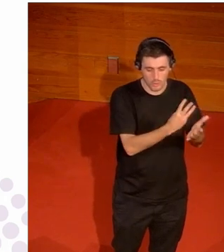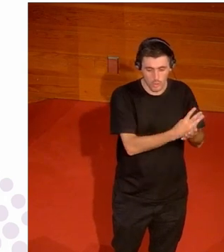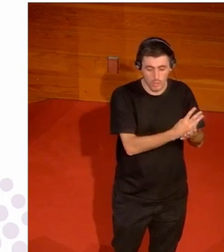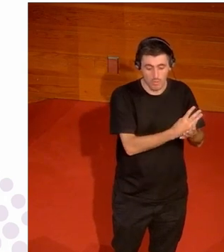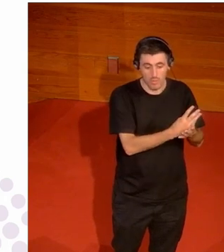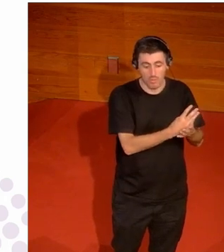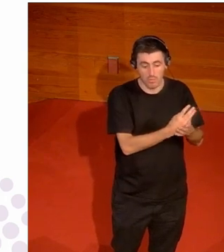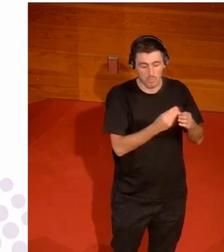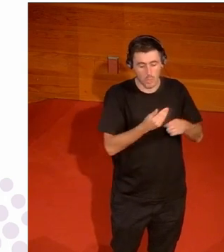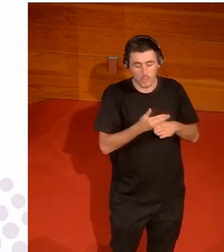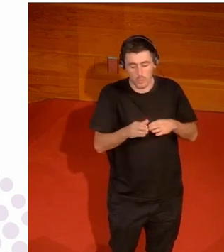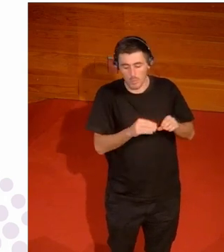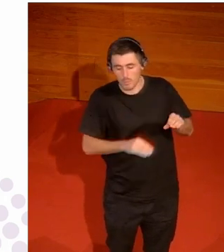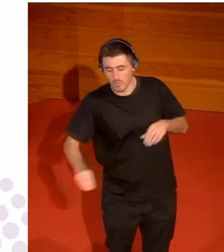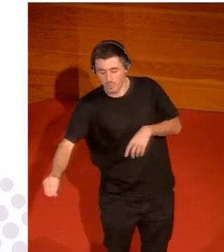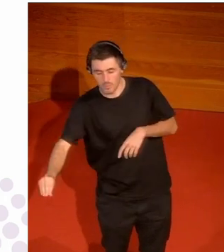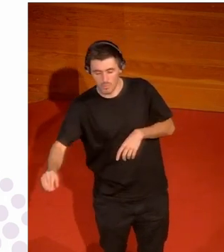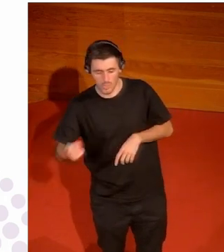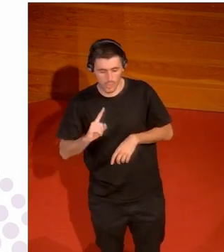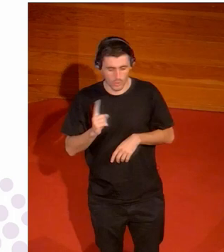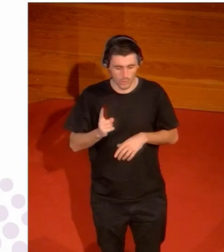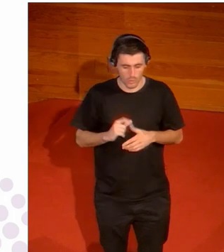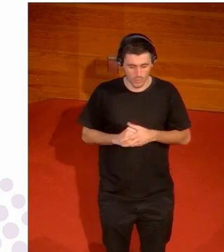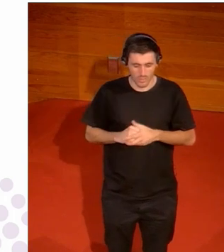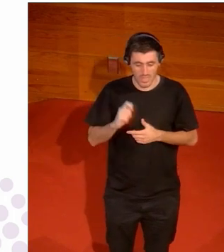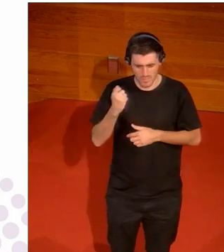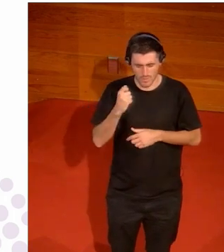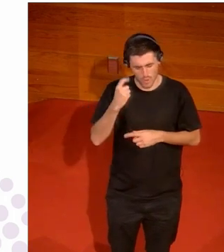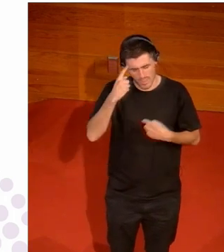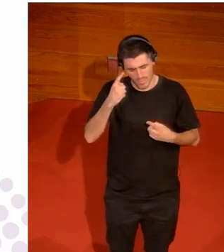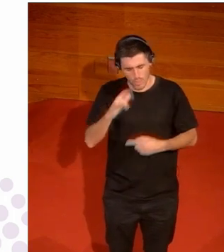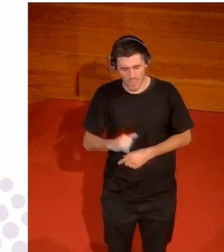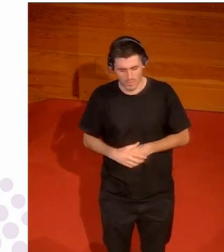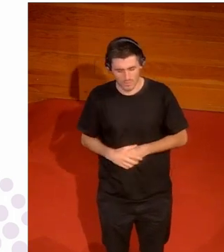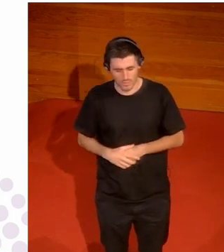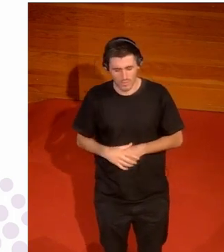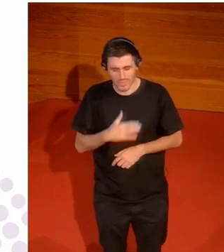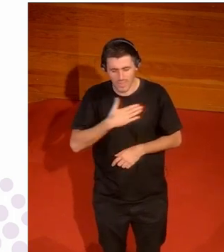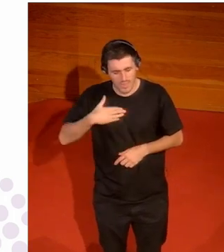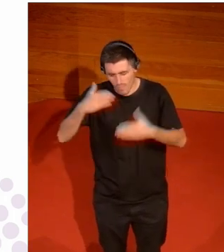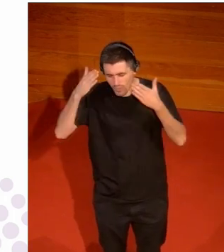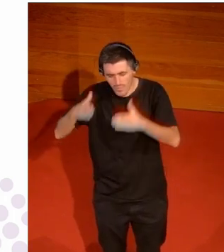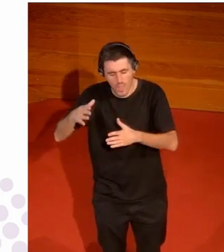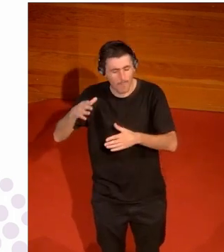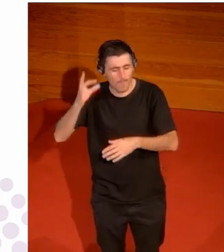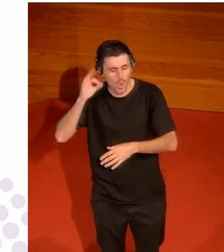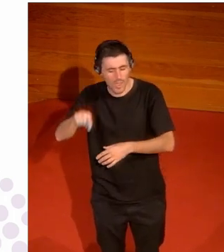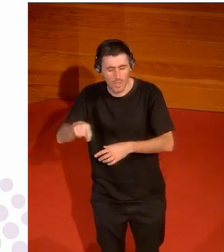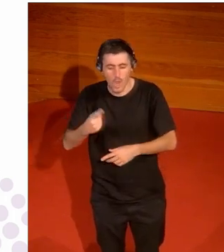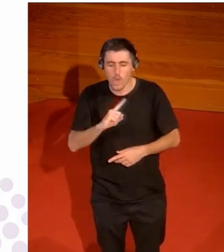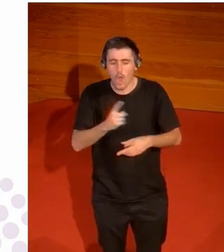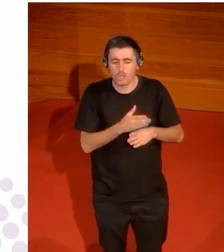estas no, no estaba muy pensado la maniobra de Iberdrola y esto ha servido un poco como para